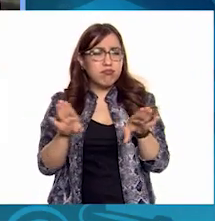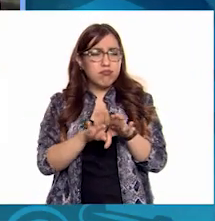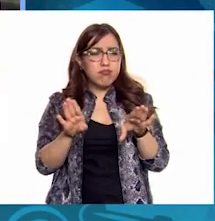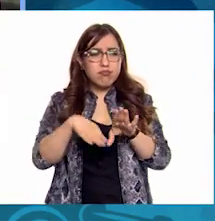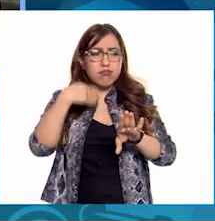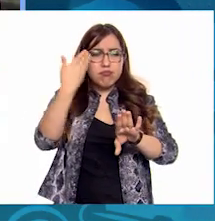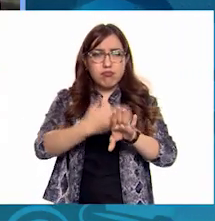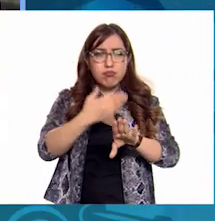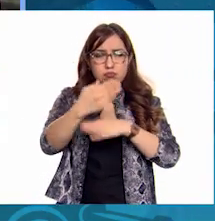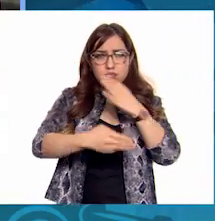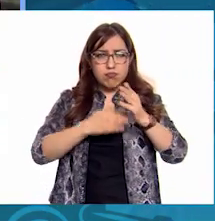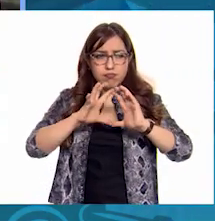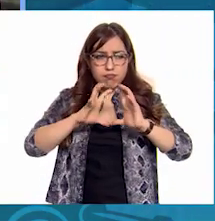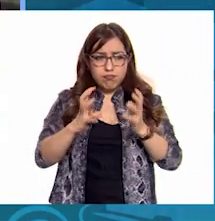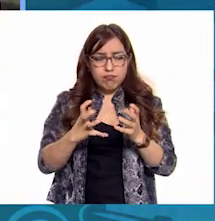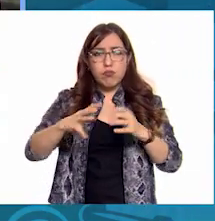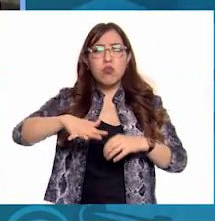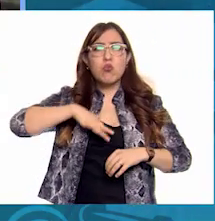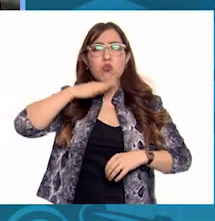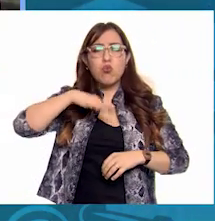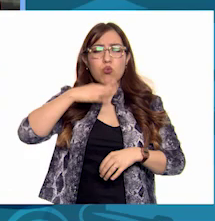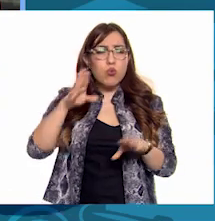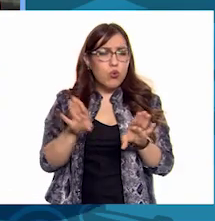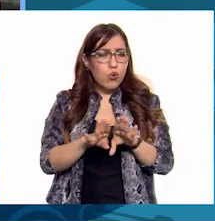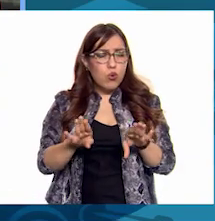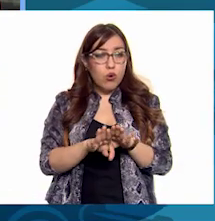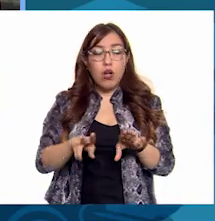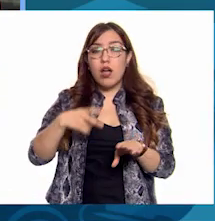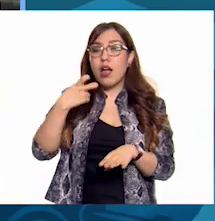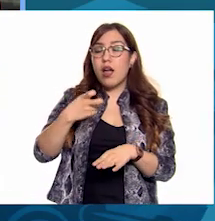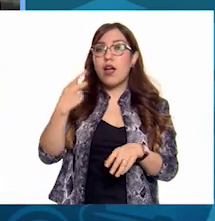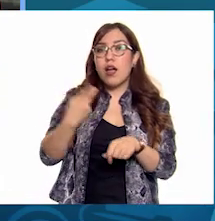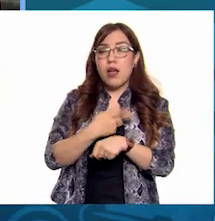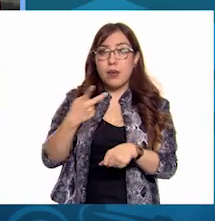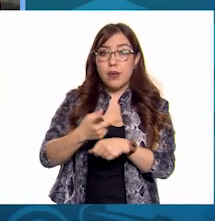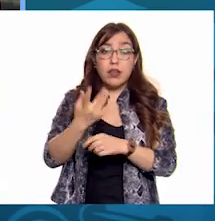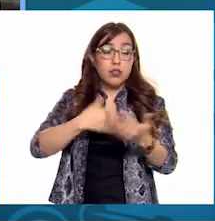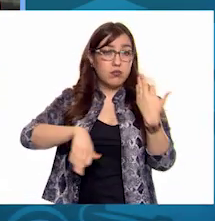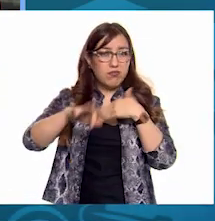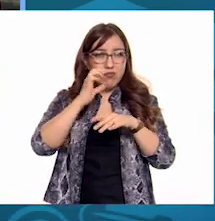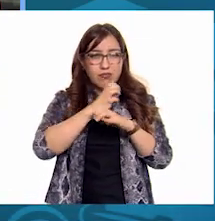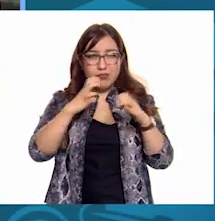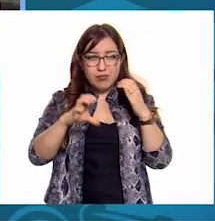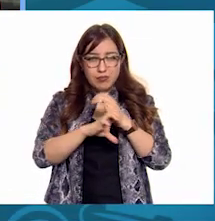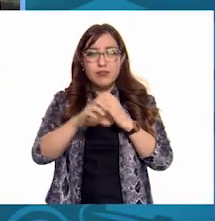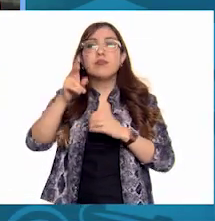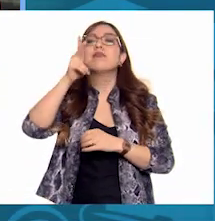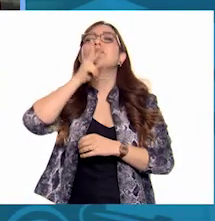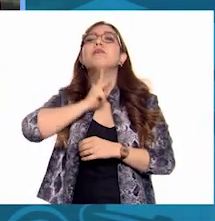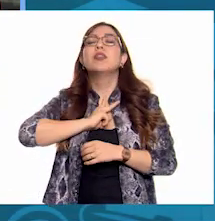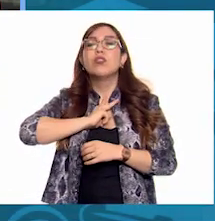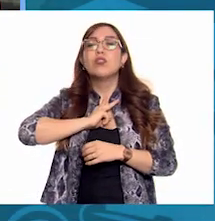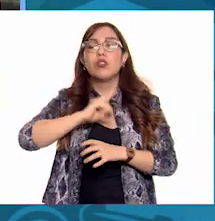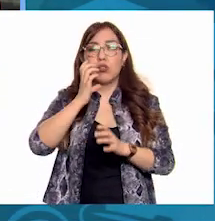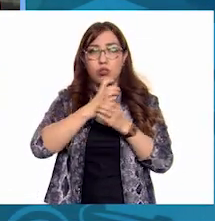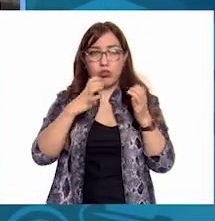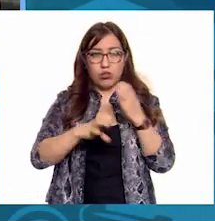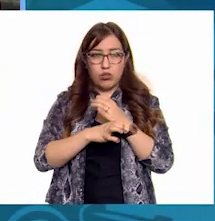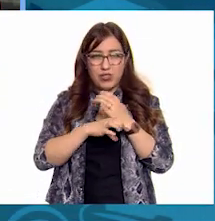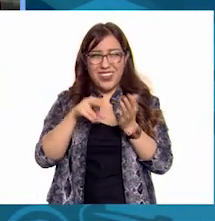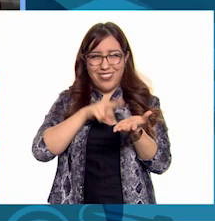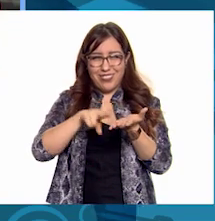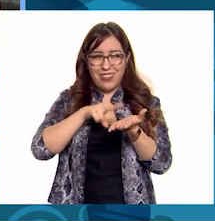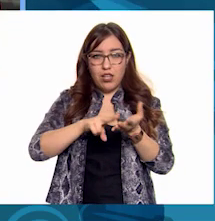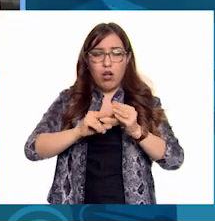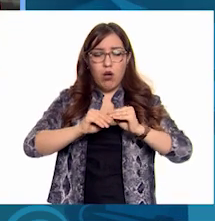industrial se deriva de todas aquellas descargas, emisiones O subproductos que son generados en la producción